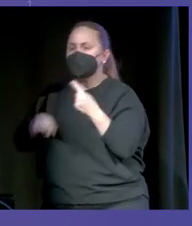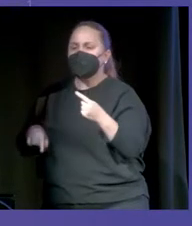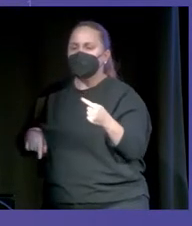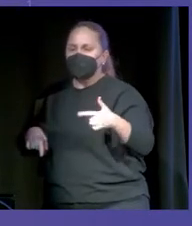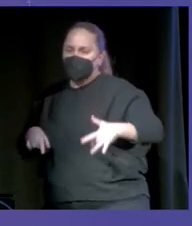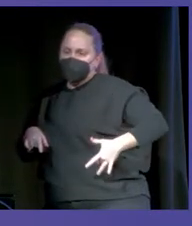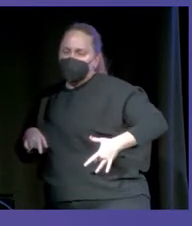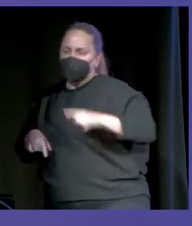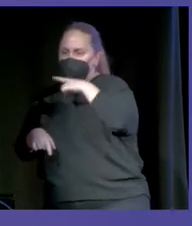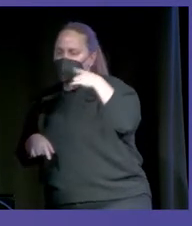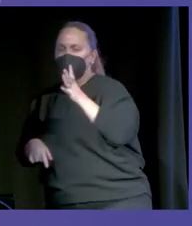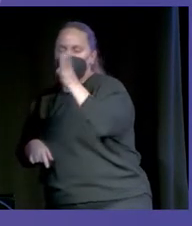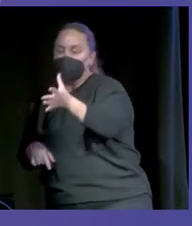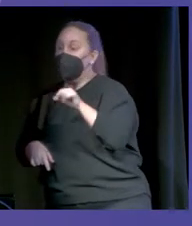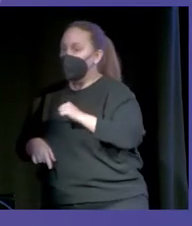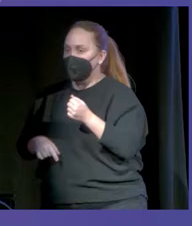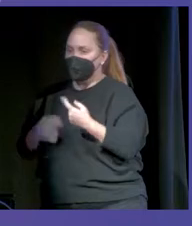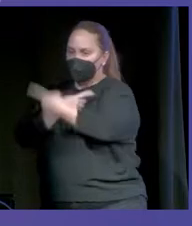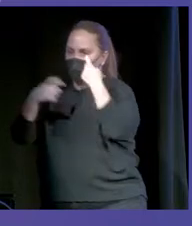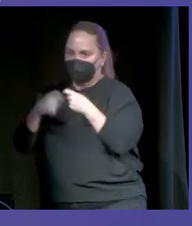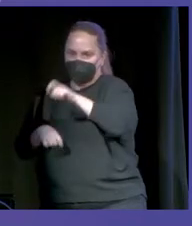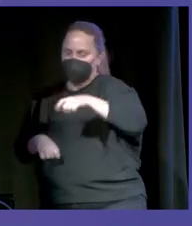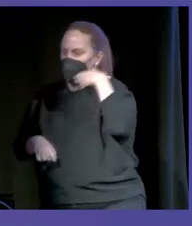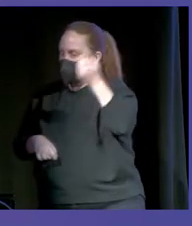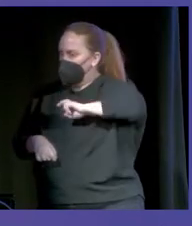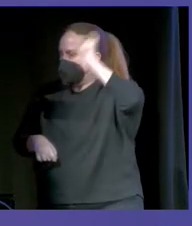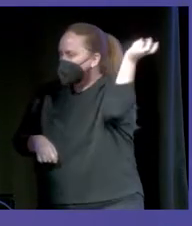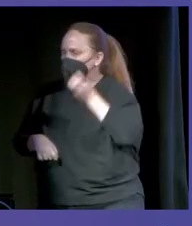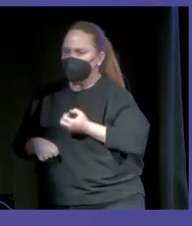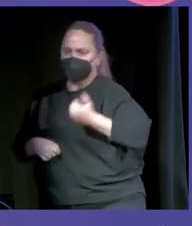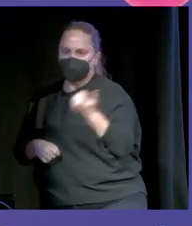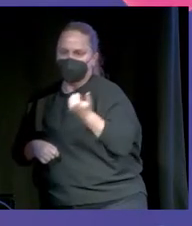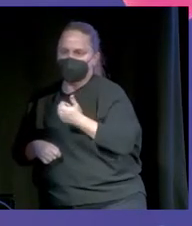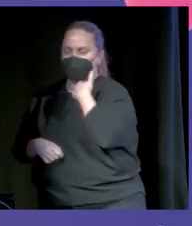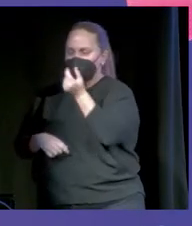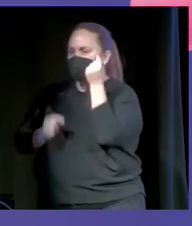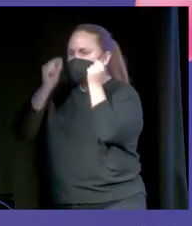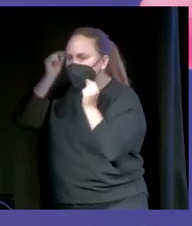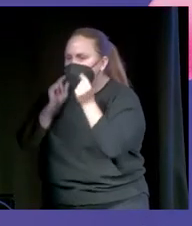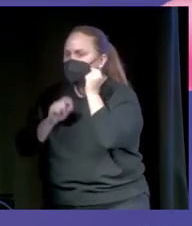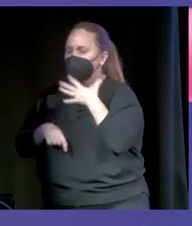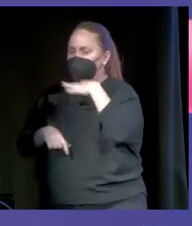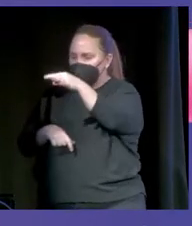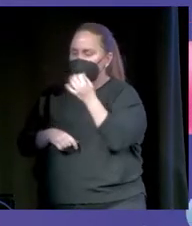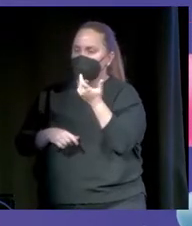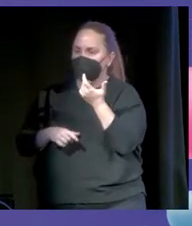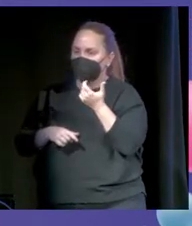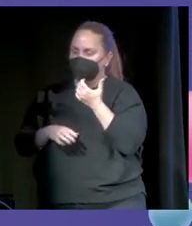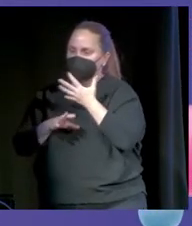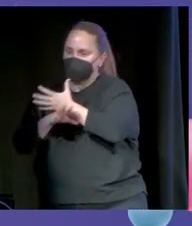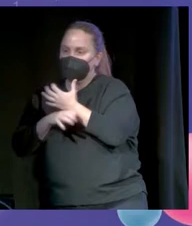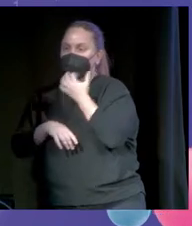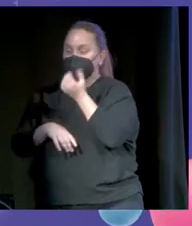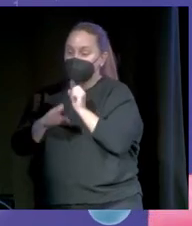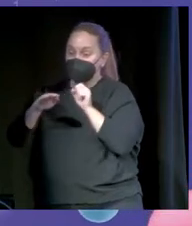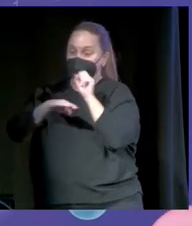todo tipo. Si la masturbación provoca arné. Si se puede embarazar uno con el líquido preseminal. ¿Qué son los pedos vaginales? Esto es una pregunta que resolví